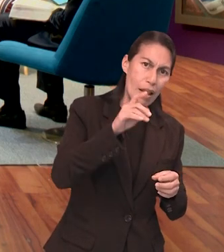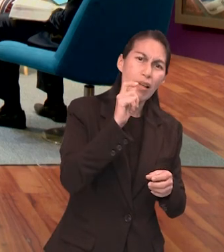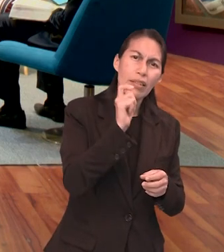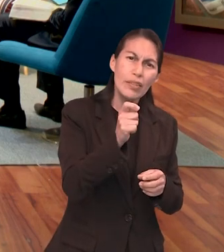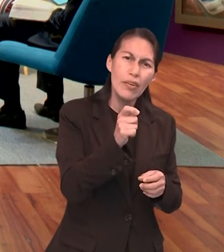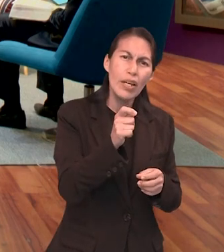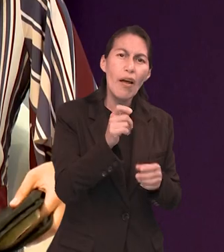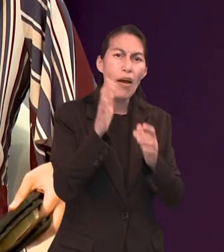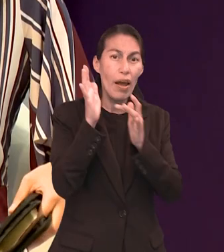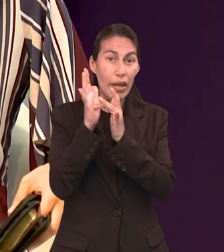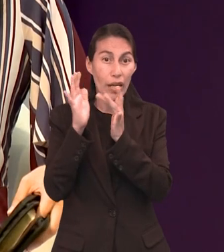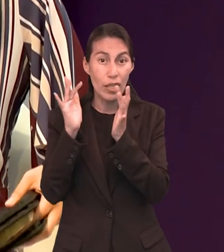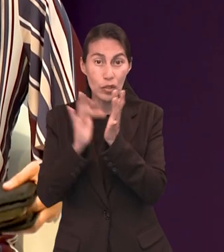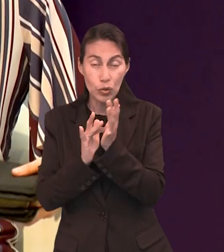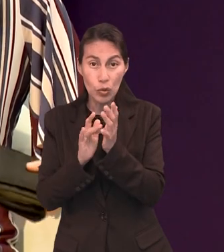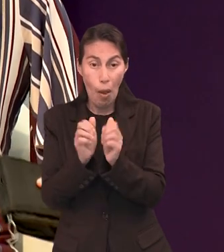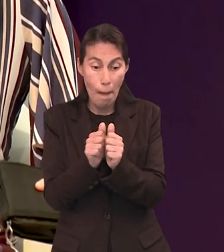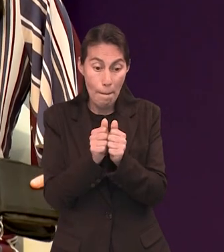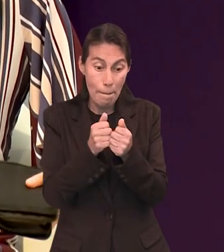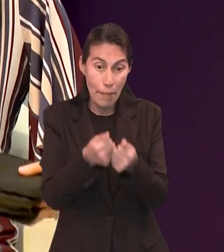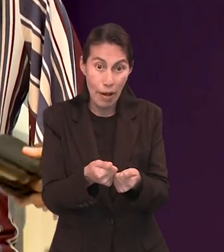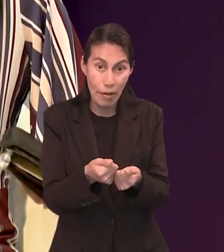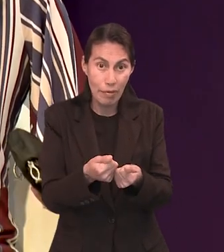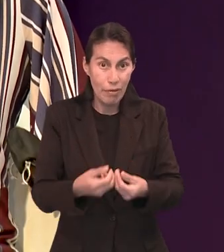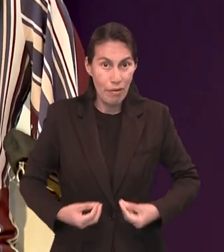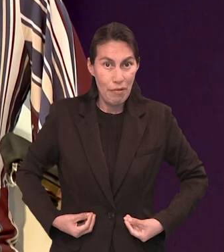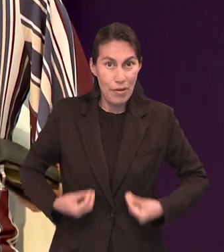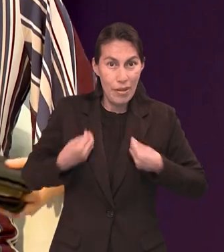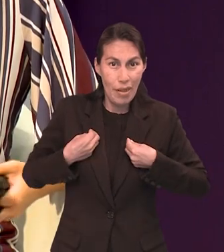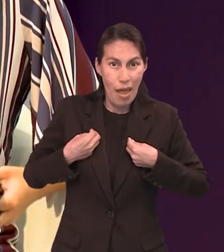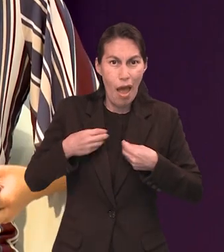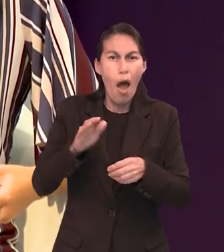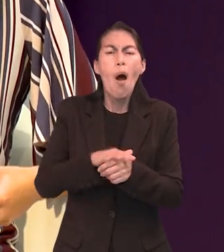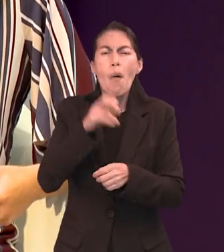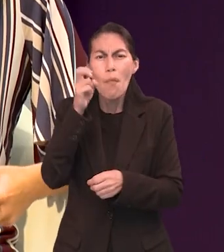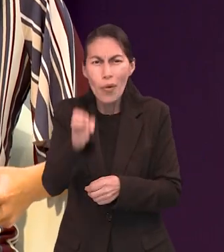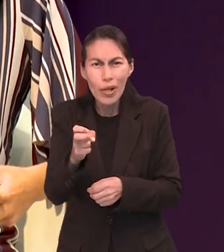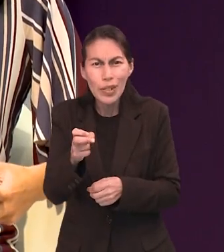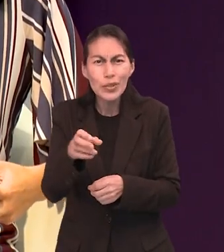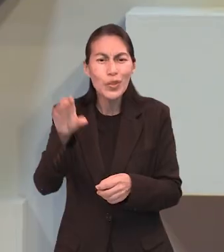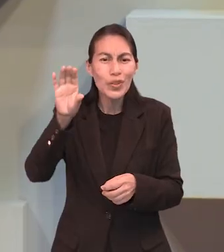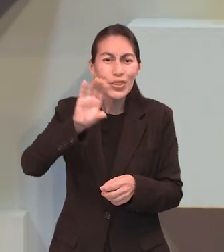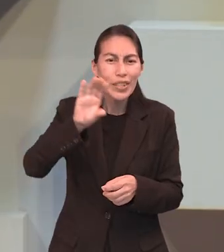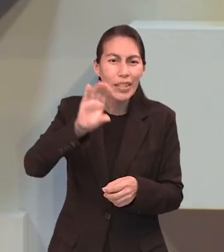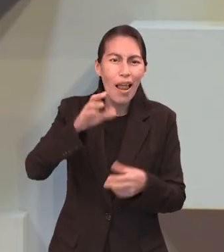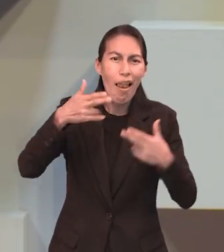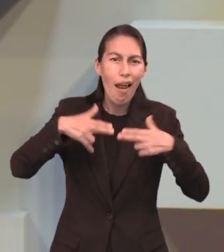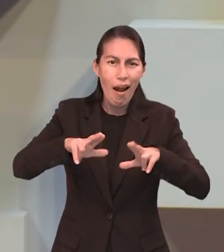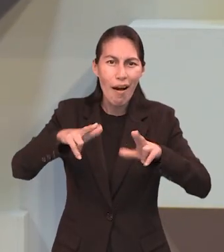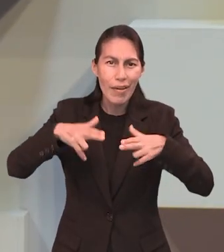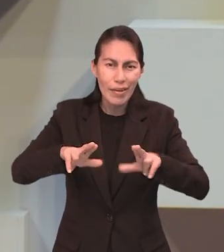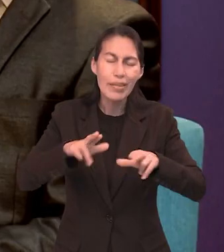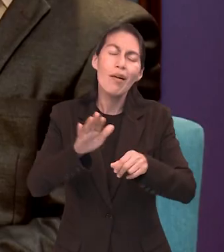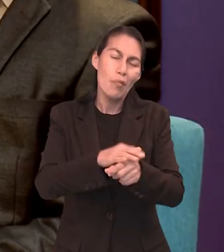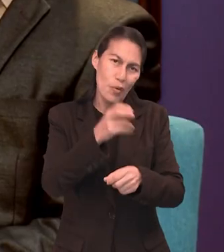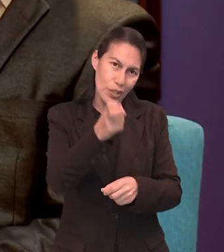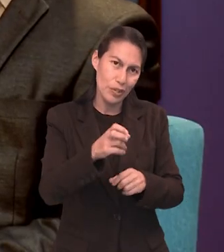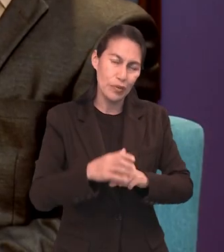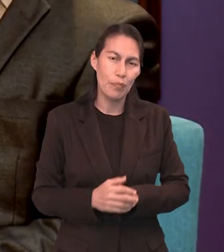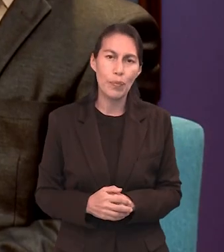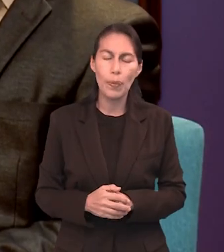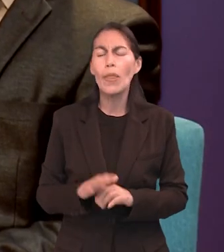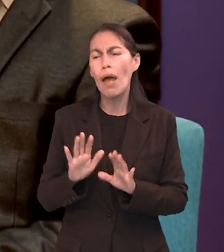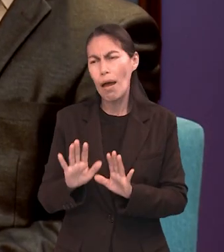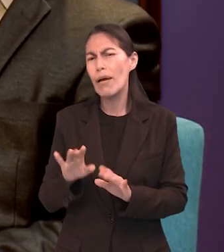Y pues representaba a Jesús como el pan de vida, por eso de harina. Muy bien. Además de estos dos tipos de